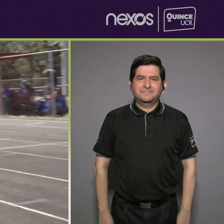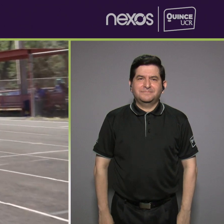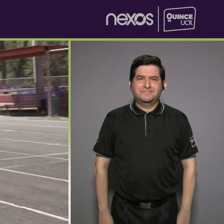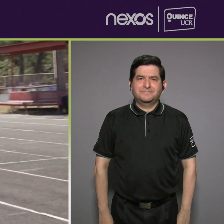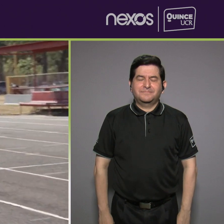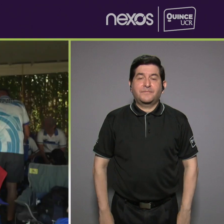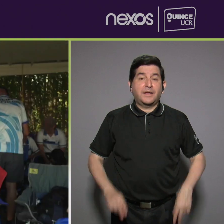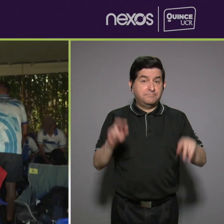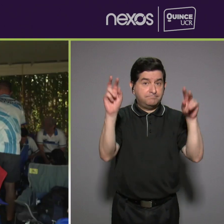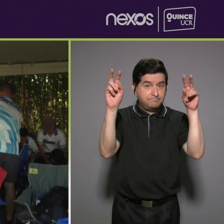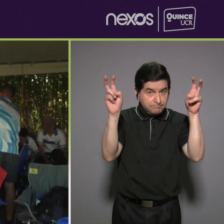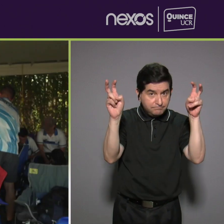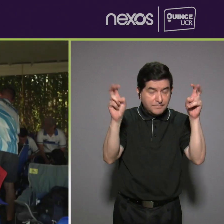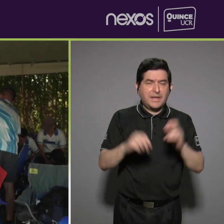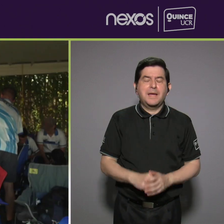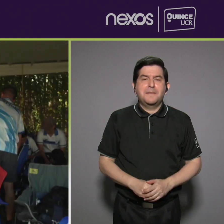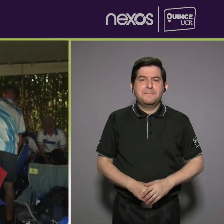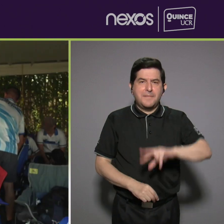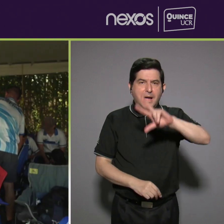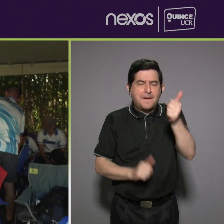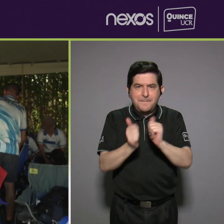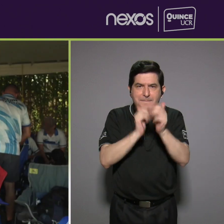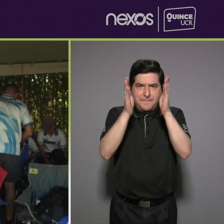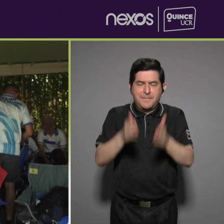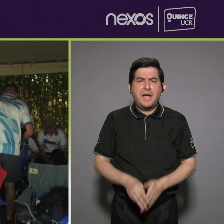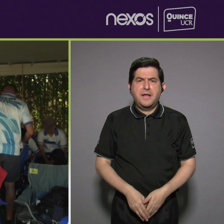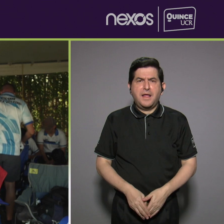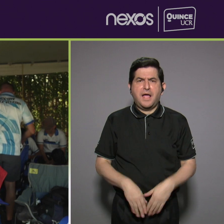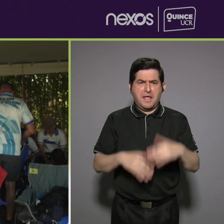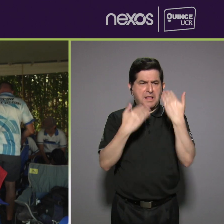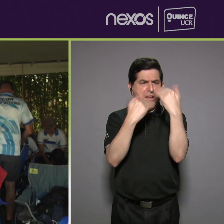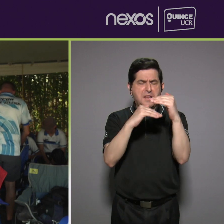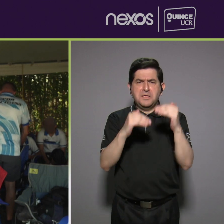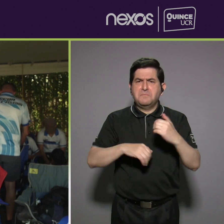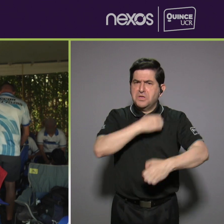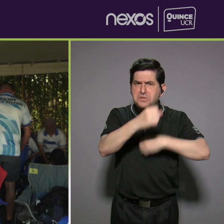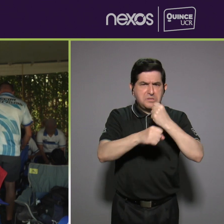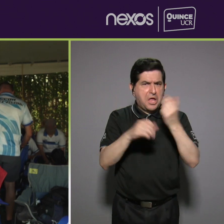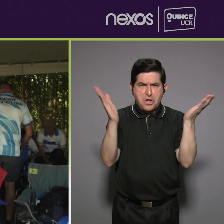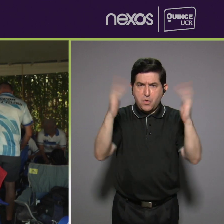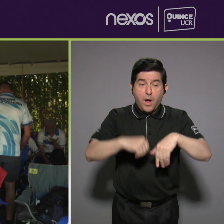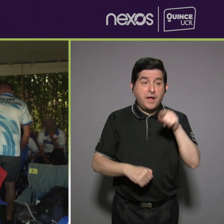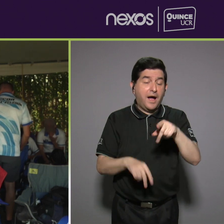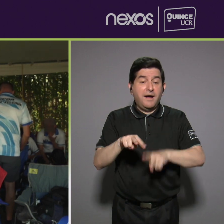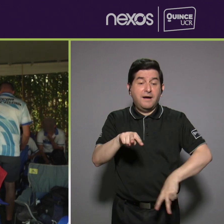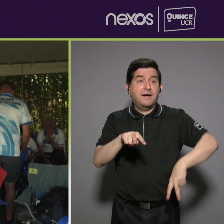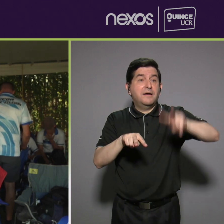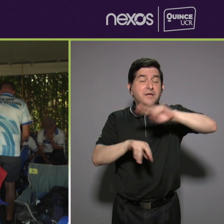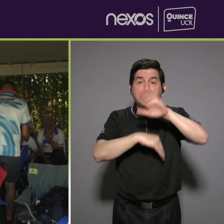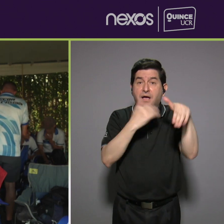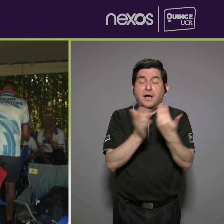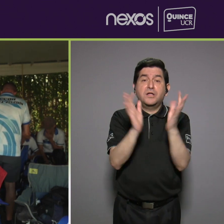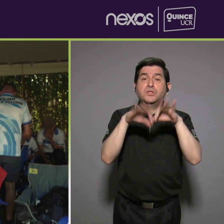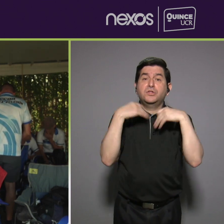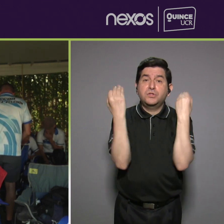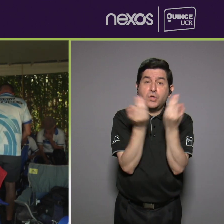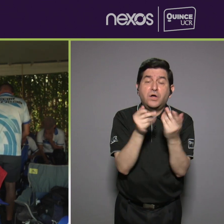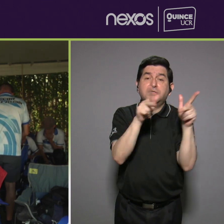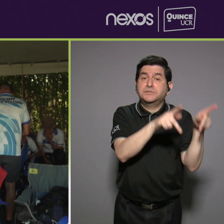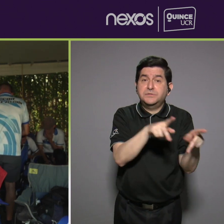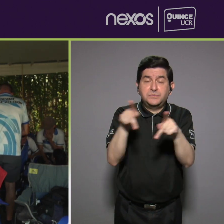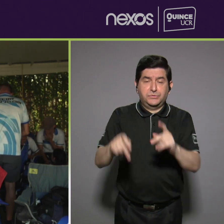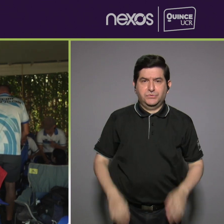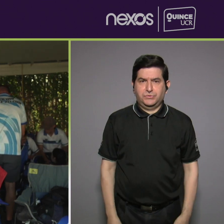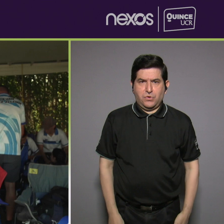En el tema de los paratletas, no hay límite de edad. Entonces, esto también es una gran ventaja para todas las familias y las personas.